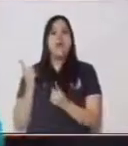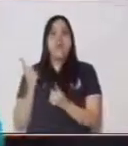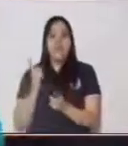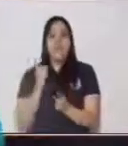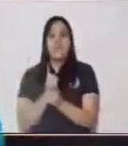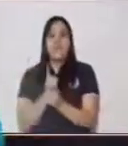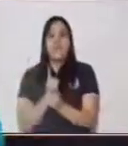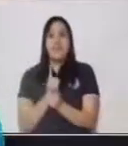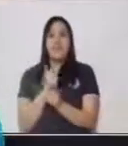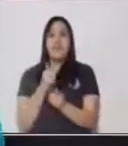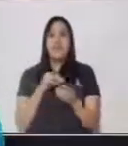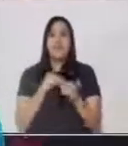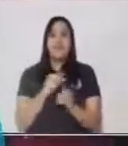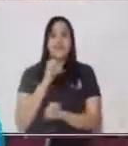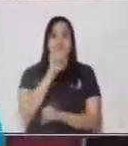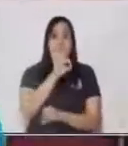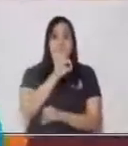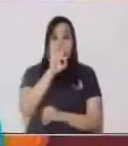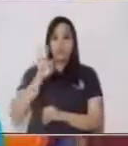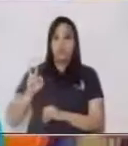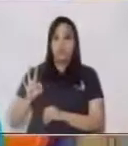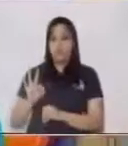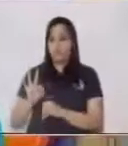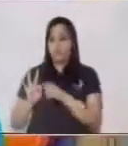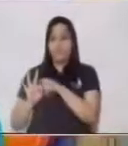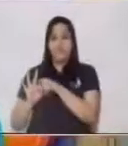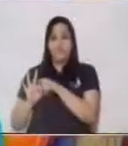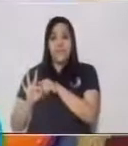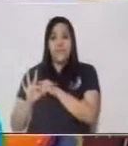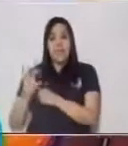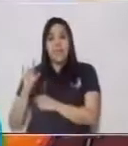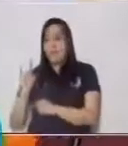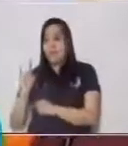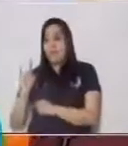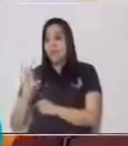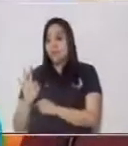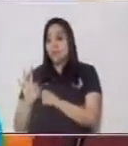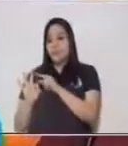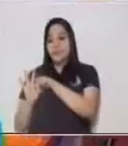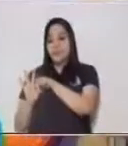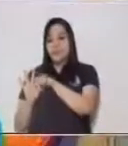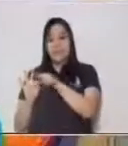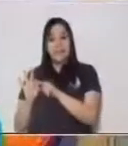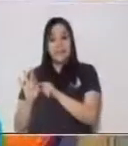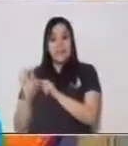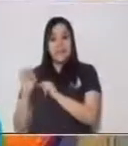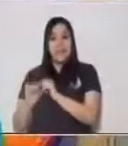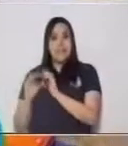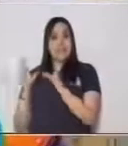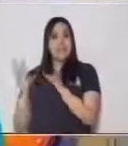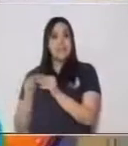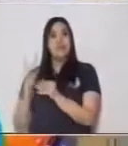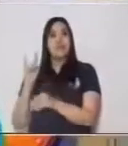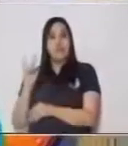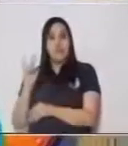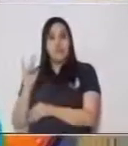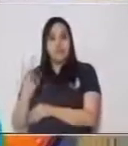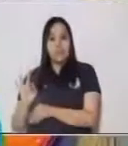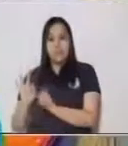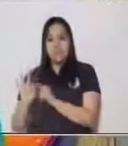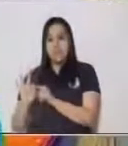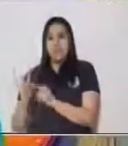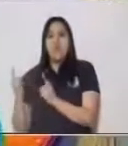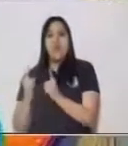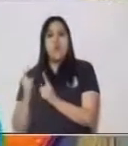3. Ese número va a ocupar la posición de las unidades. ¿Cuál va a ser su valor?